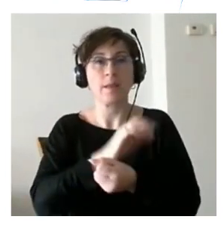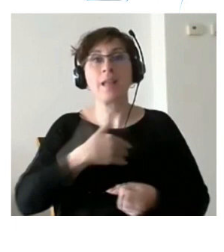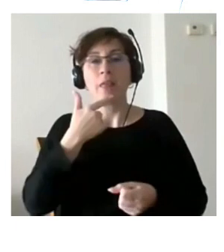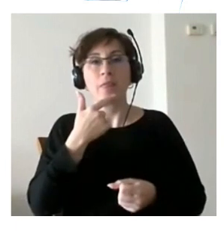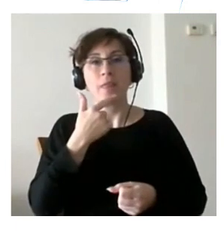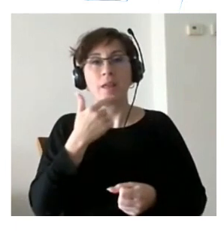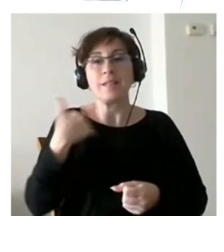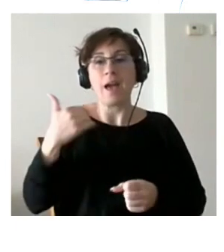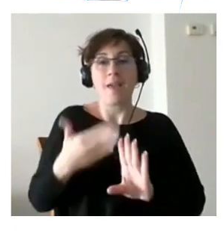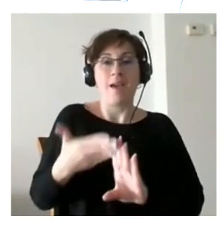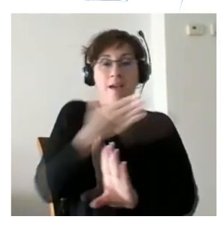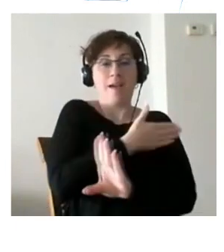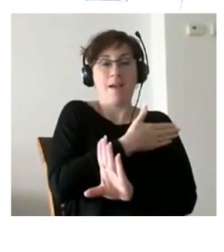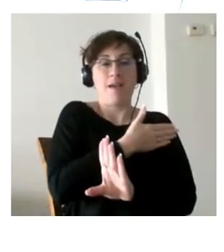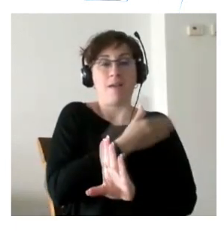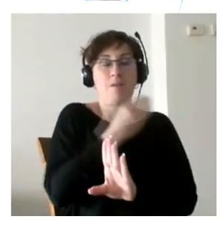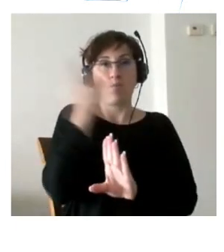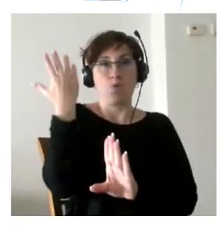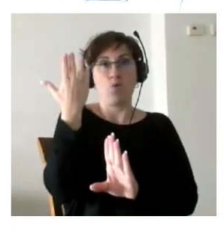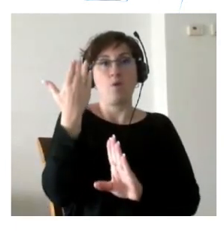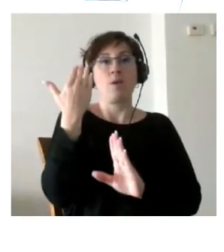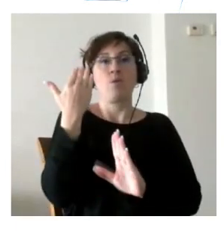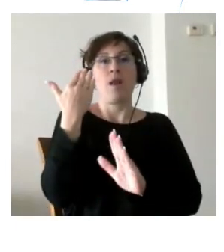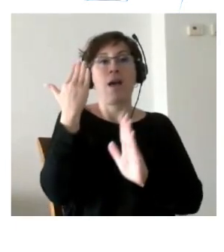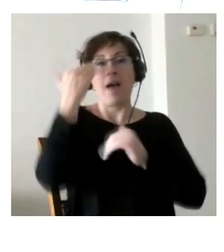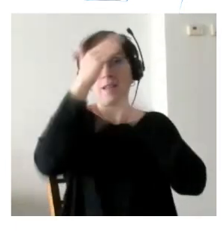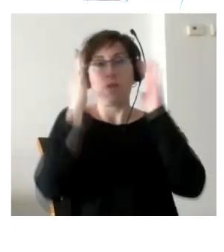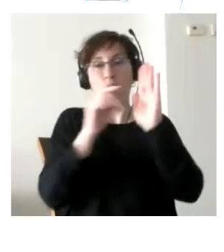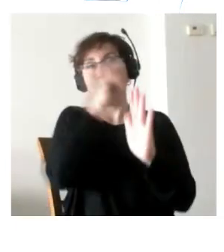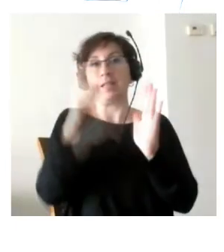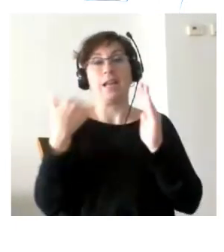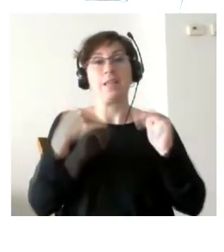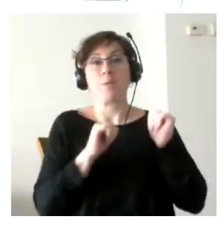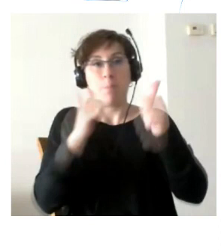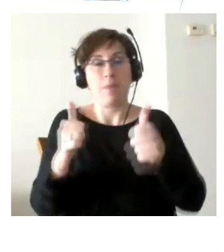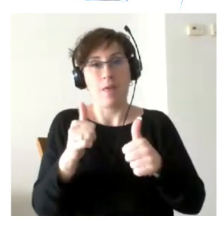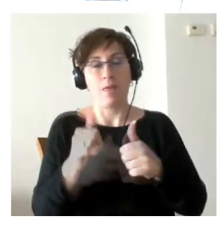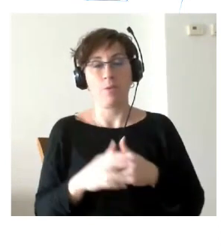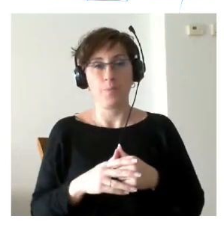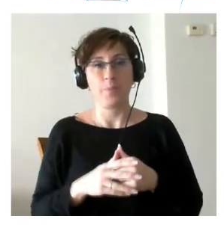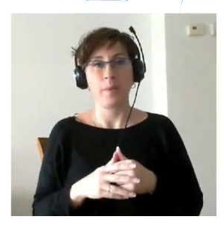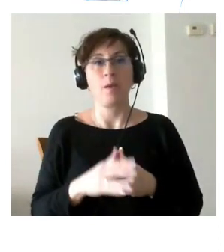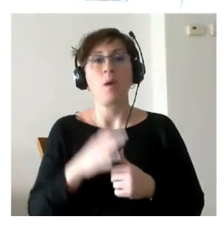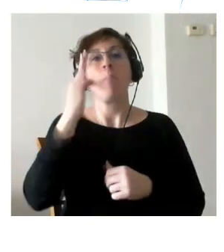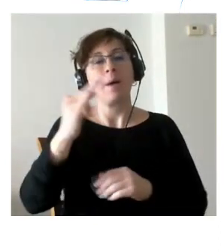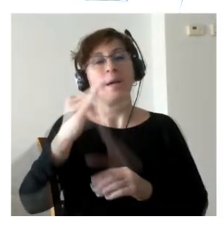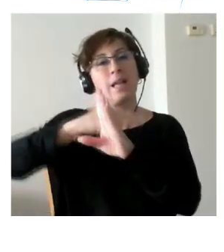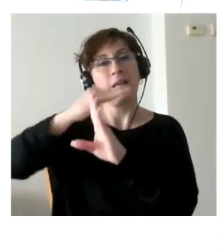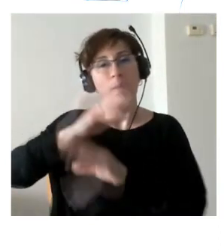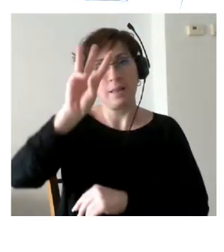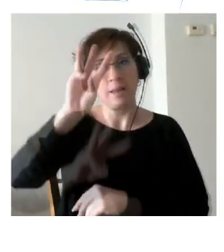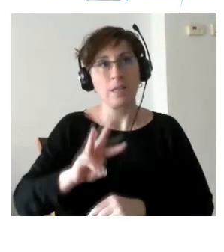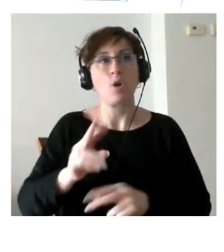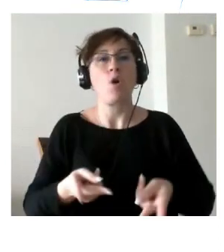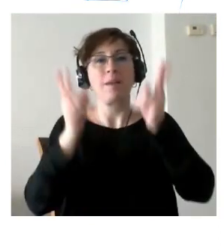ya estaba presente y una intervención integral que ya se había iniciado además las personas tenían que estar en tercer grado o en libertad condicional